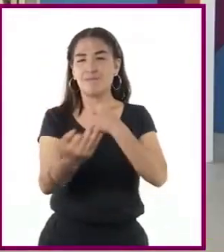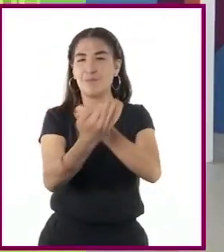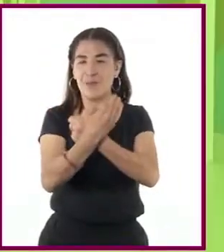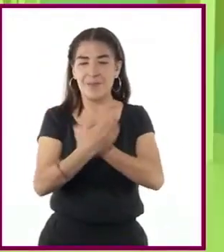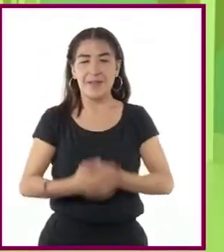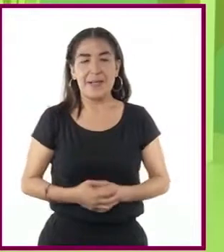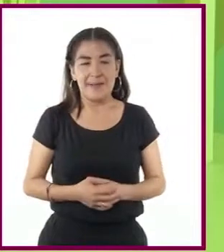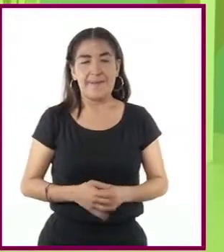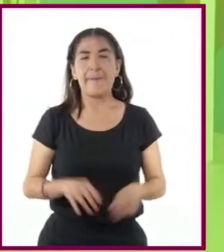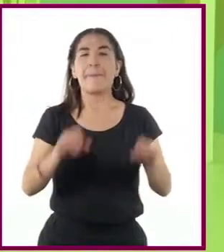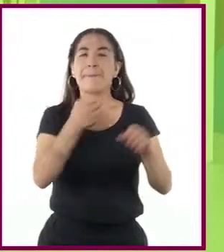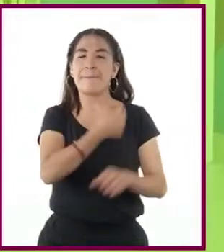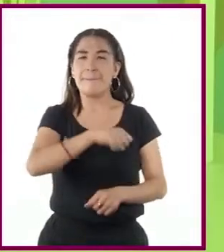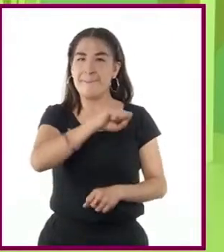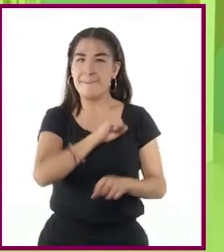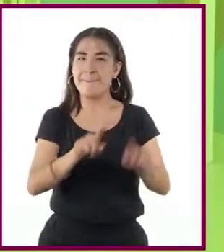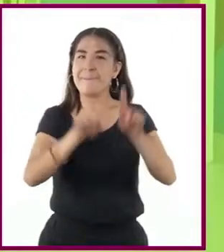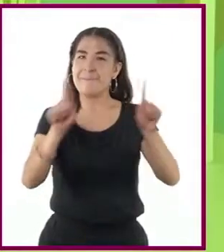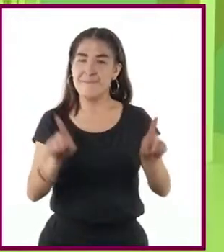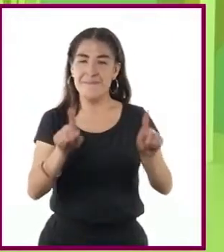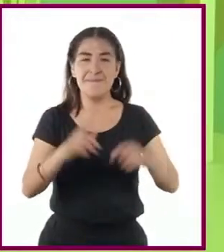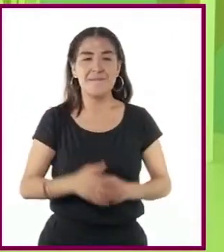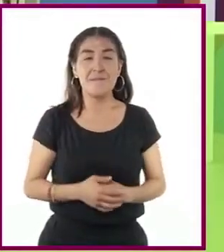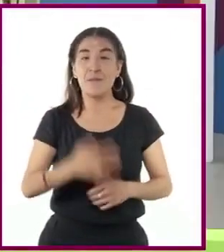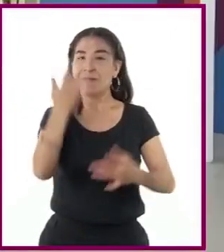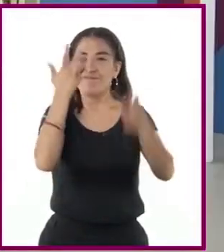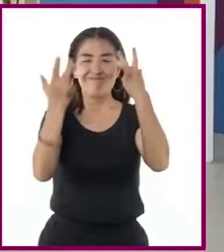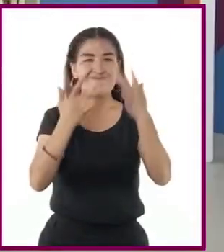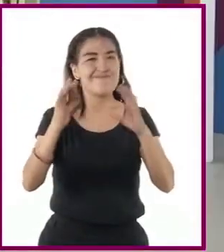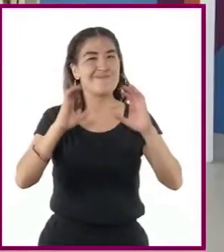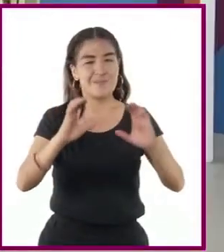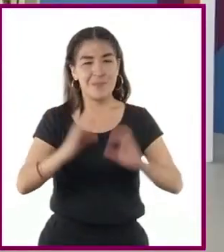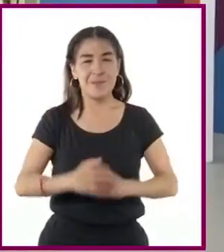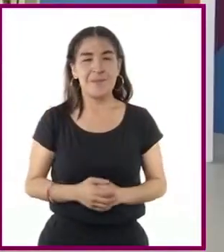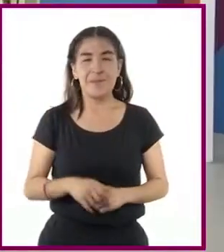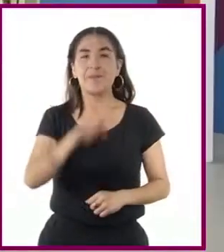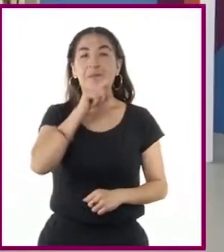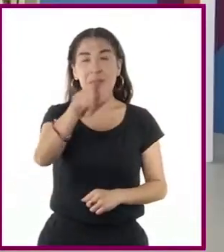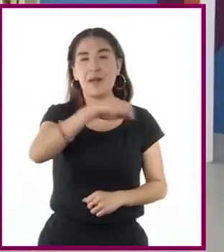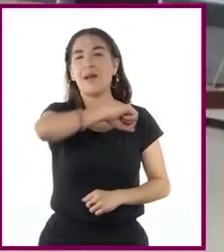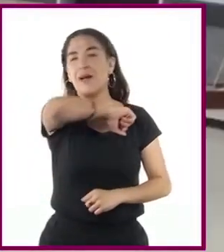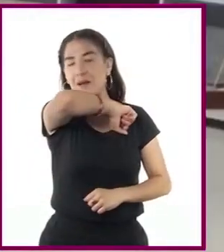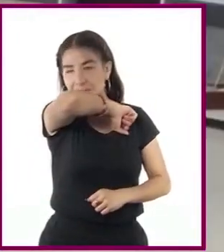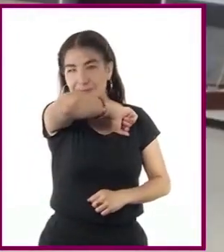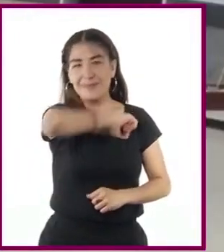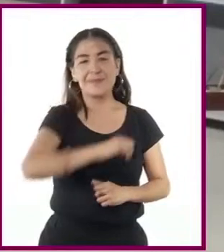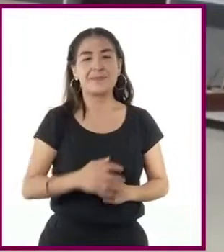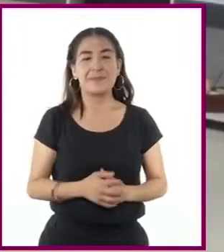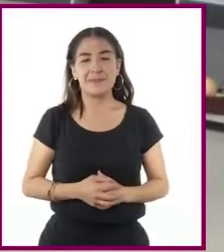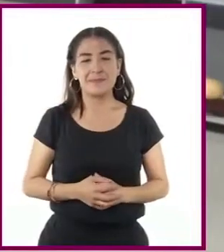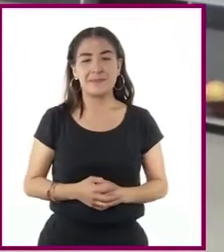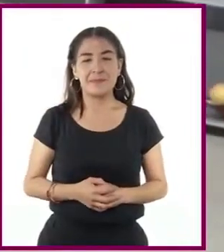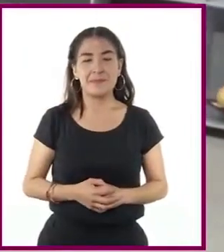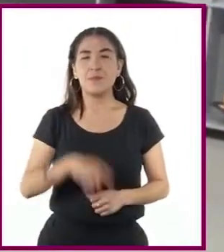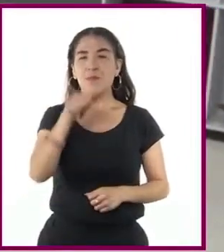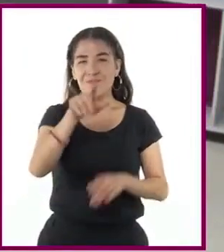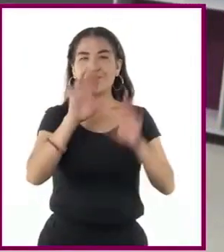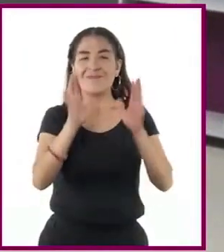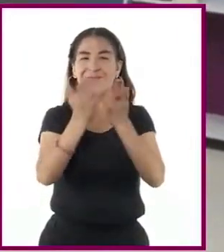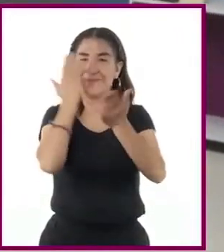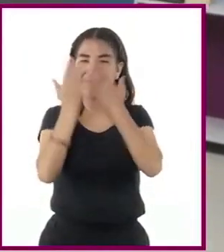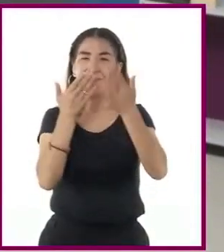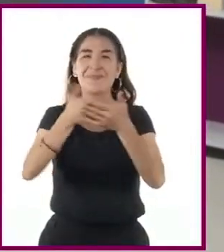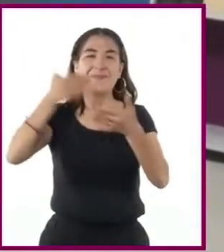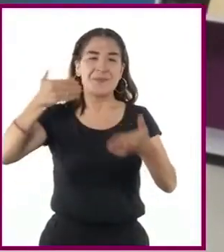mantener la sana distancia, procurar no tocarse el rostro y realizar el estornudo de etiqueta. Como han estudiado en sesiones